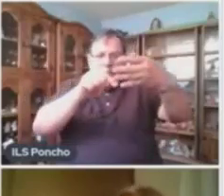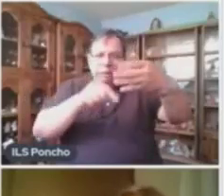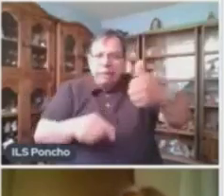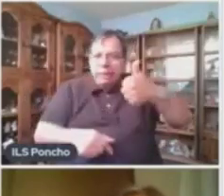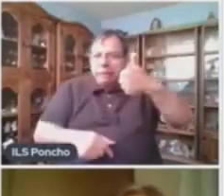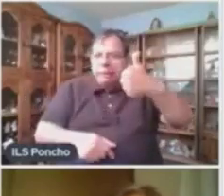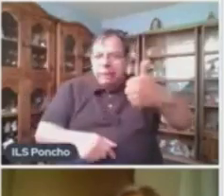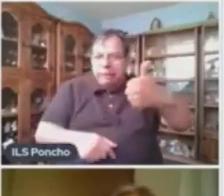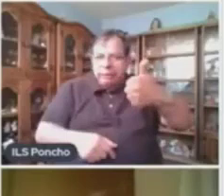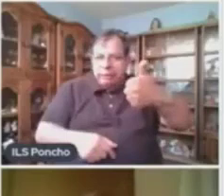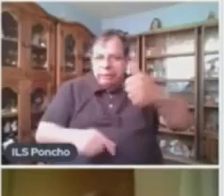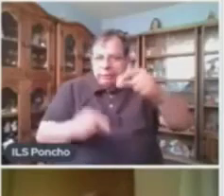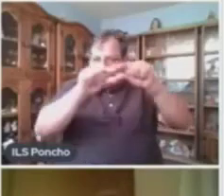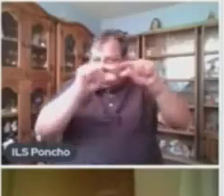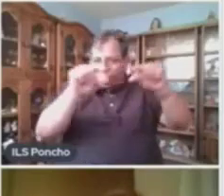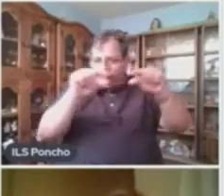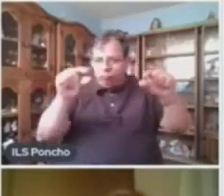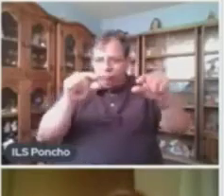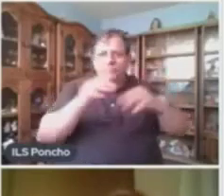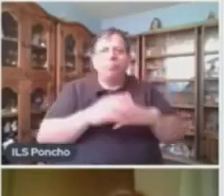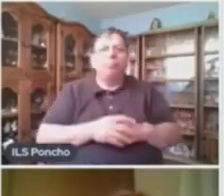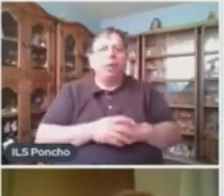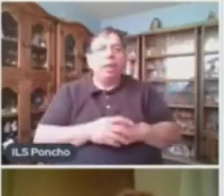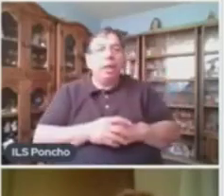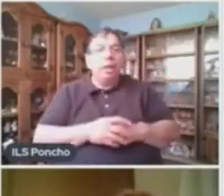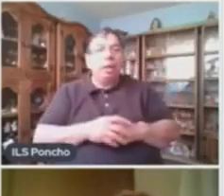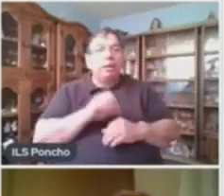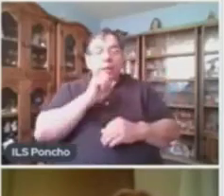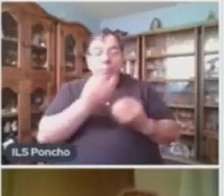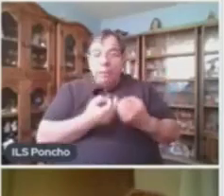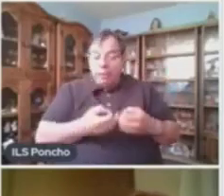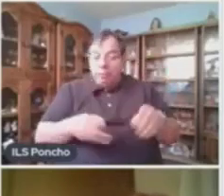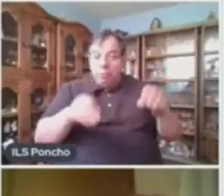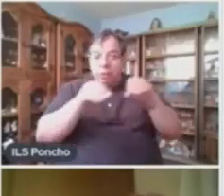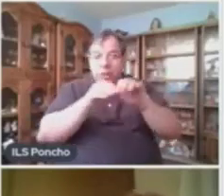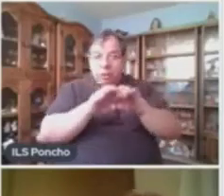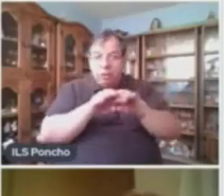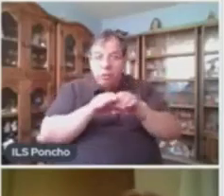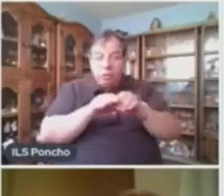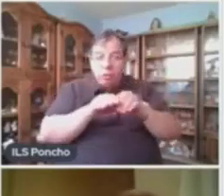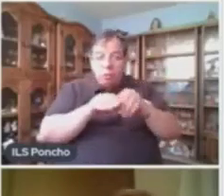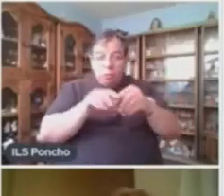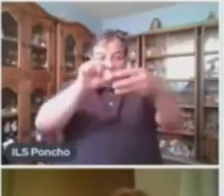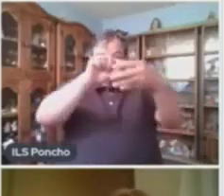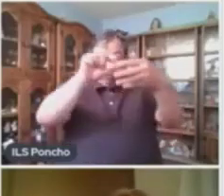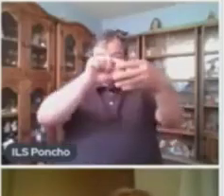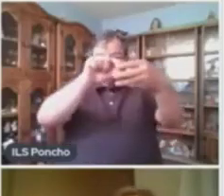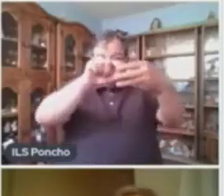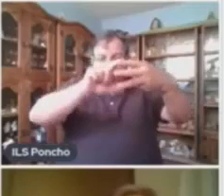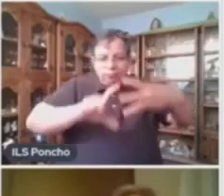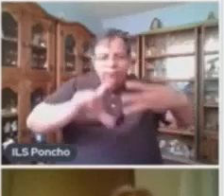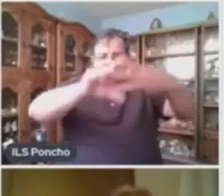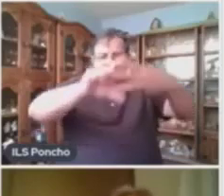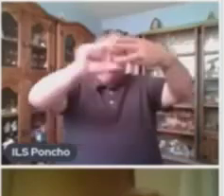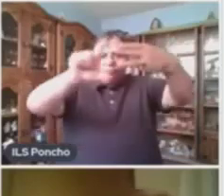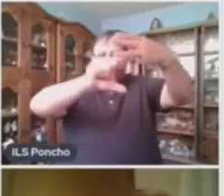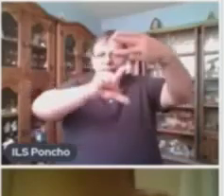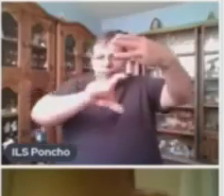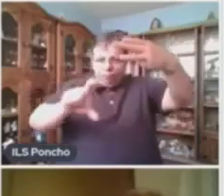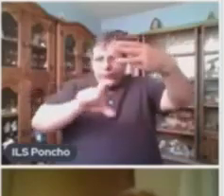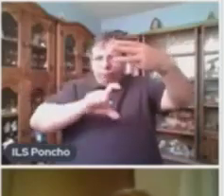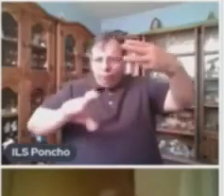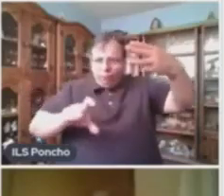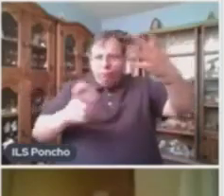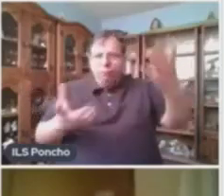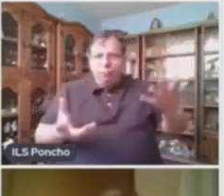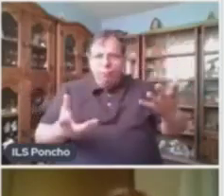Y algo que también es muy importante Es que los versos van a formar estrofas En